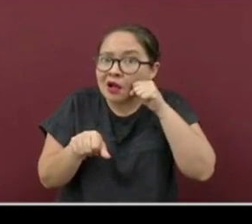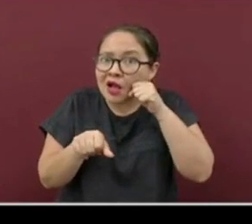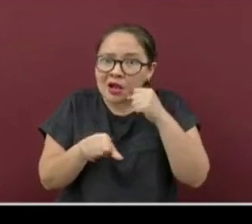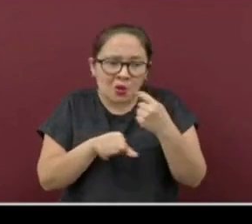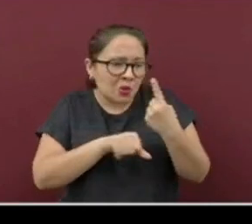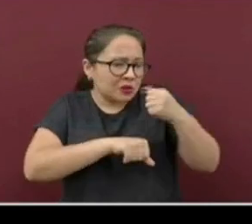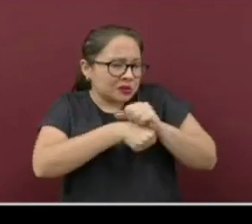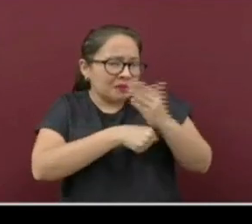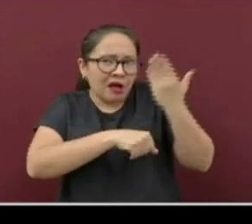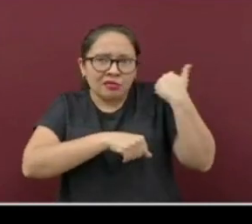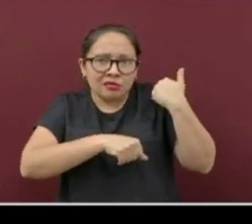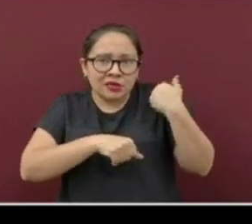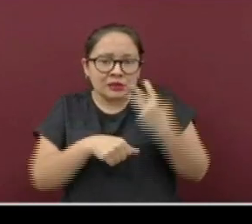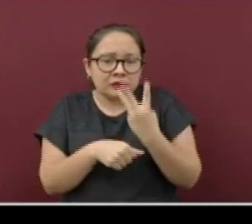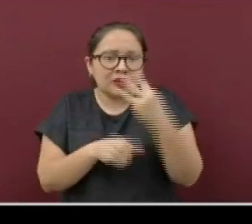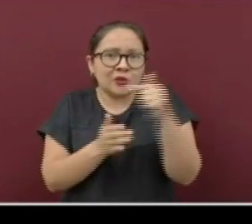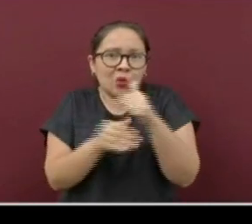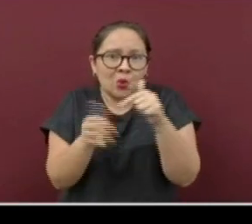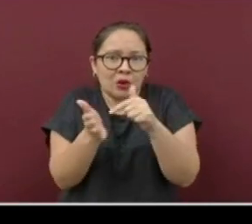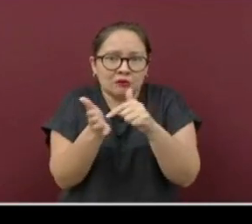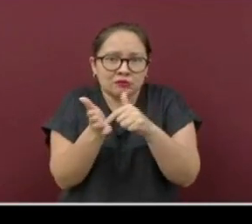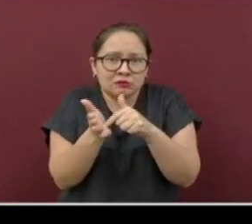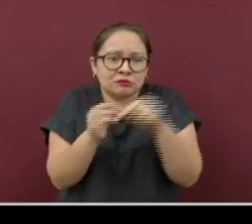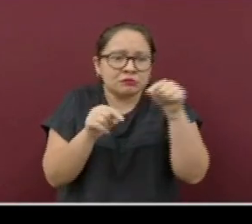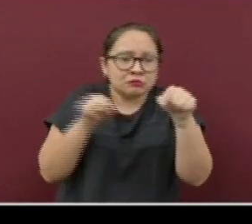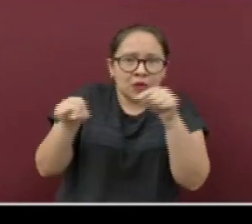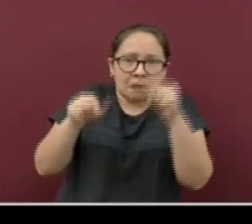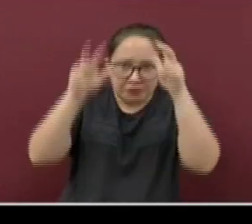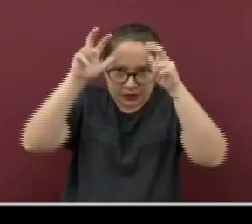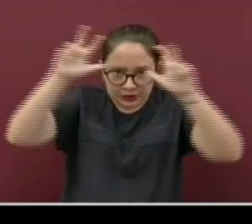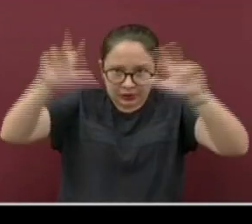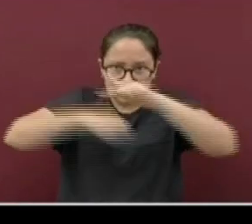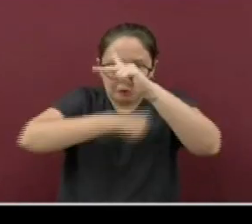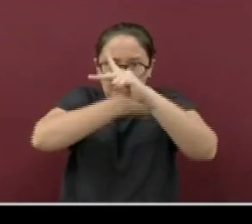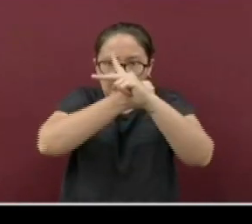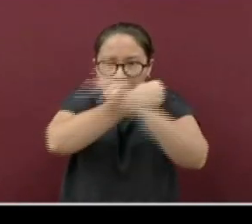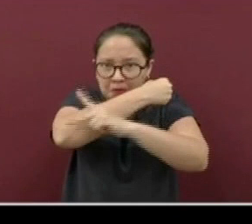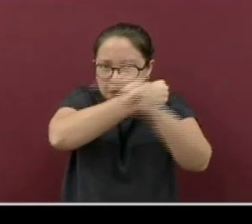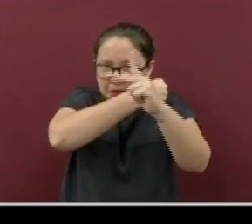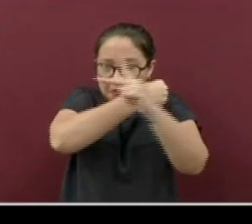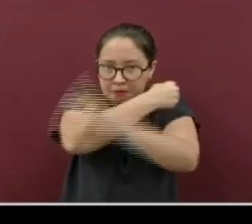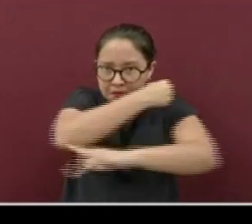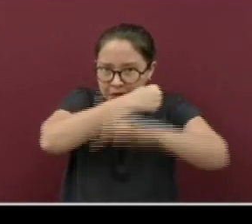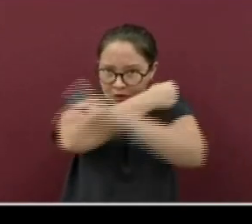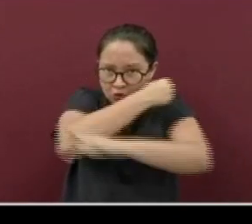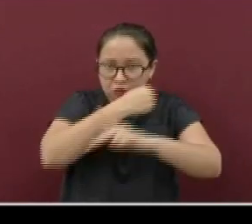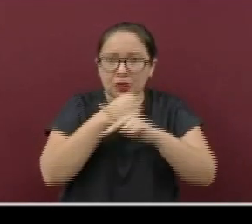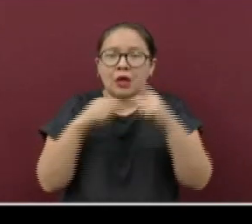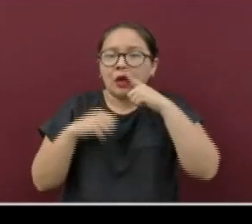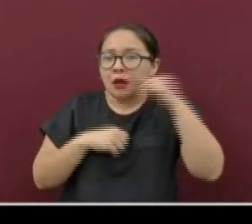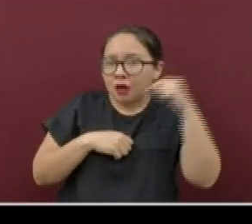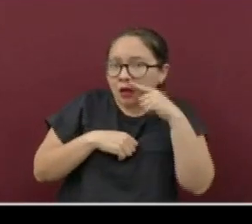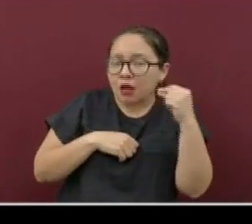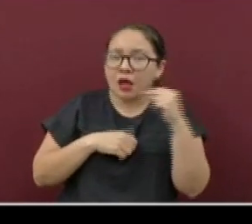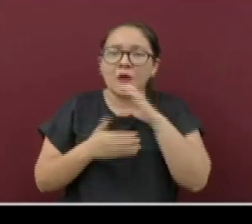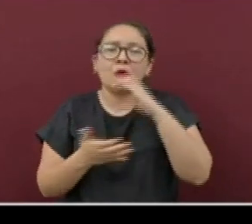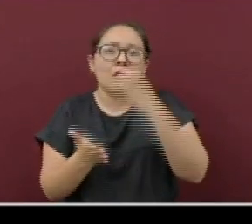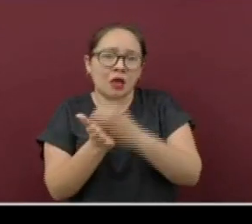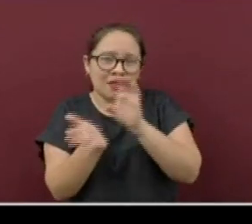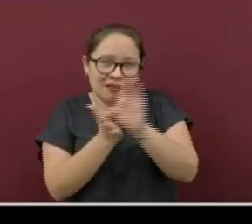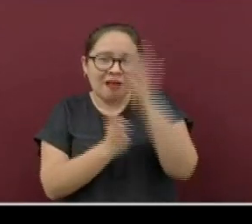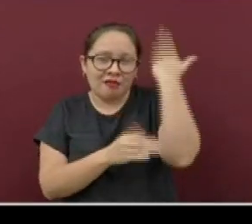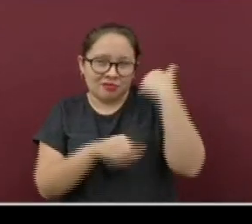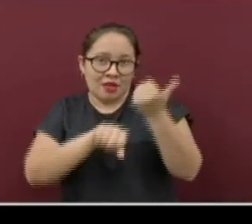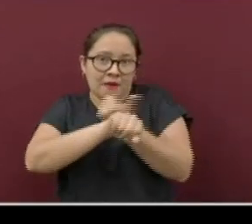había tres municipios en este color, Mizantla, Perote, Emiliano Zapata y Coatepec, que se encontraban en